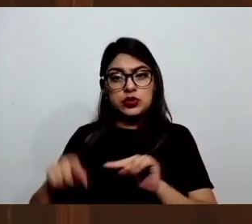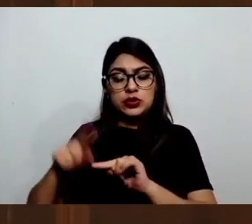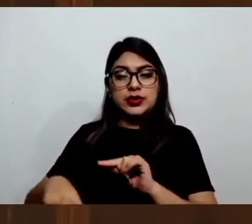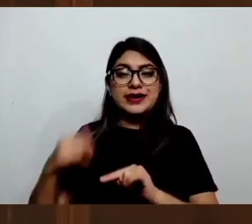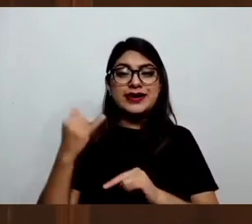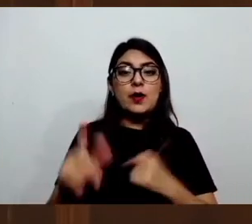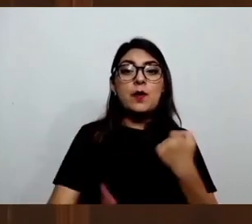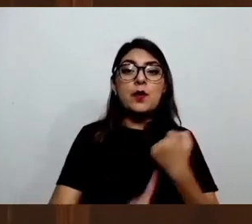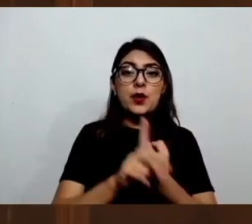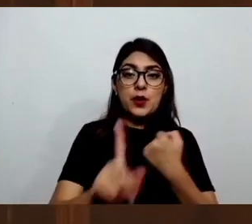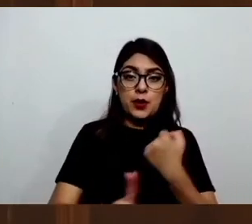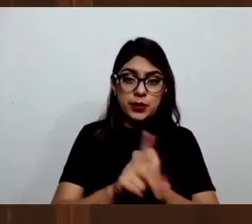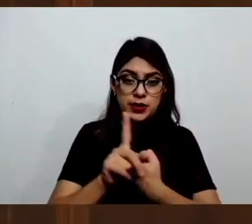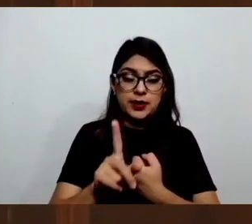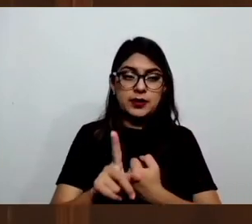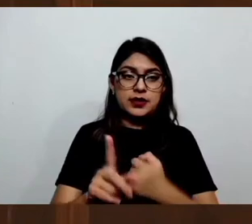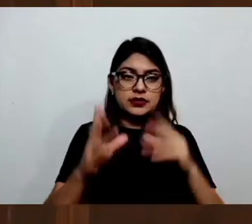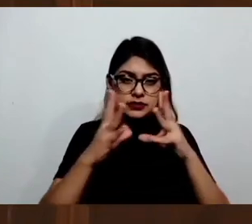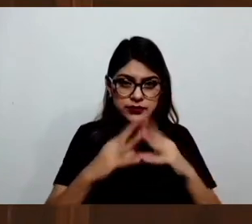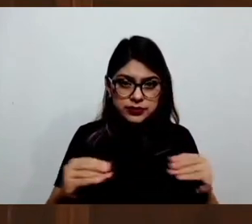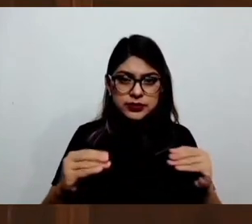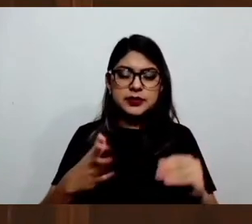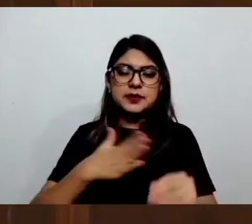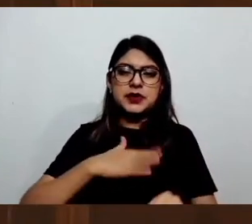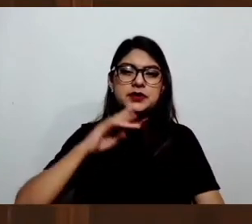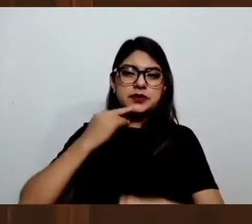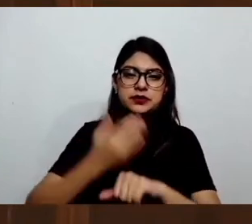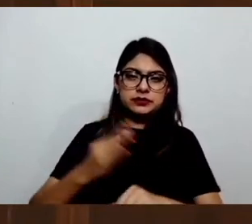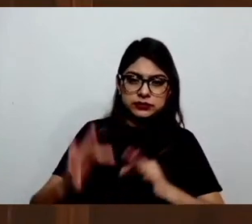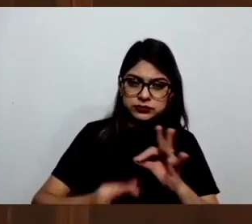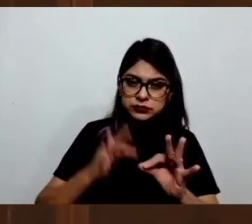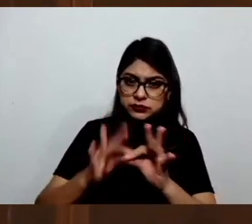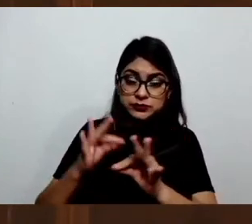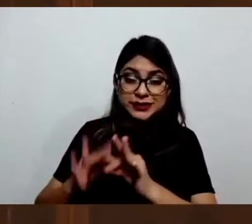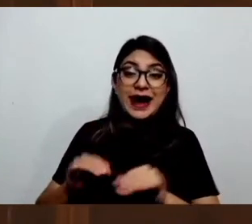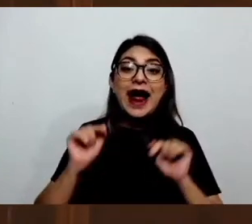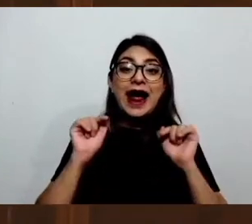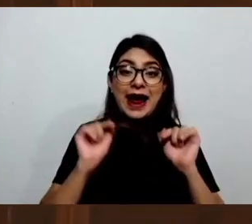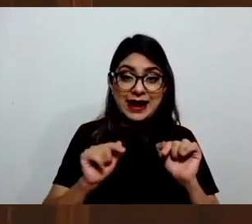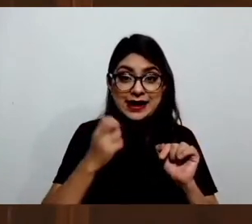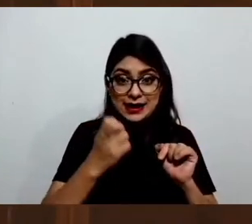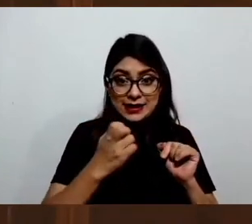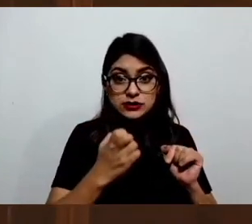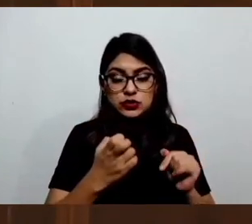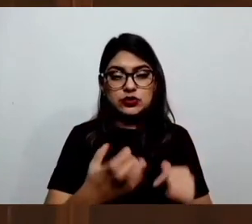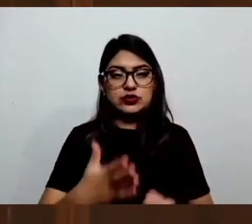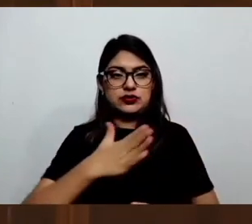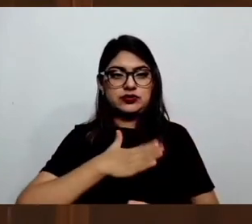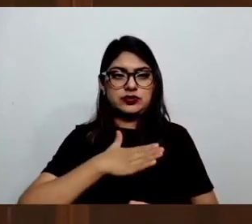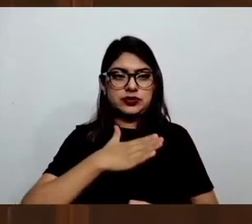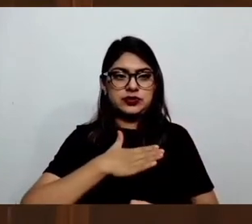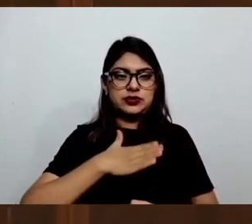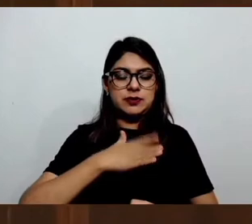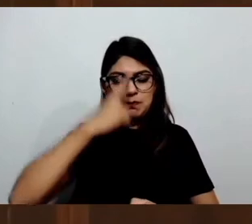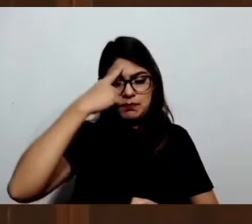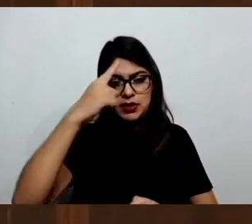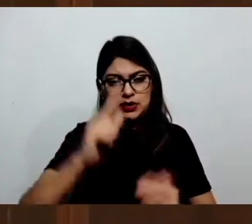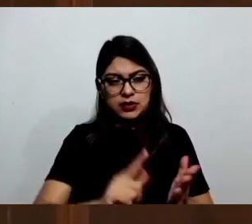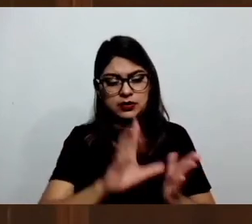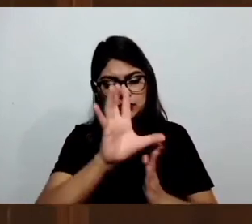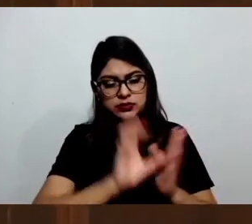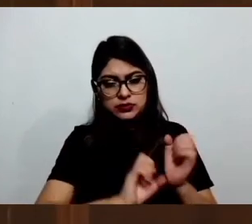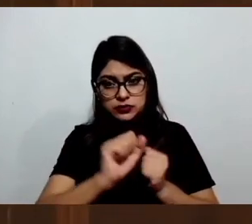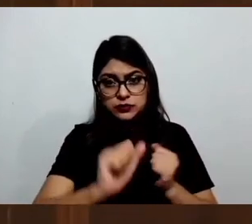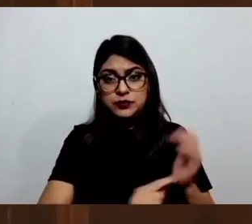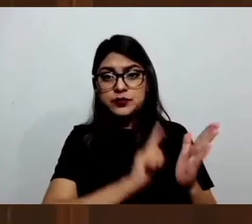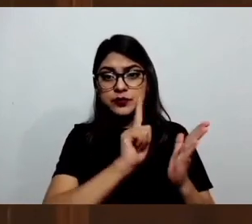que estamos obligados a hacer, que tiene que ser una respuesta para ir perfeccionando el marco jurídico, constitucional y legal del Estado.